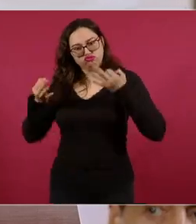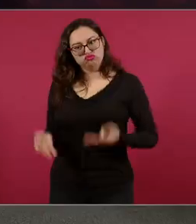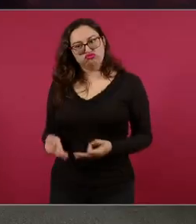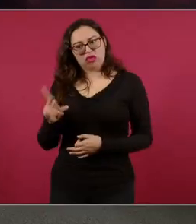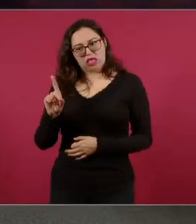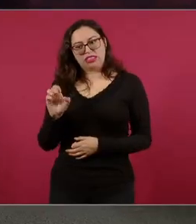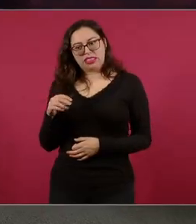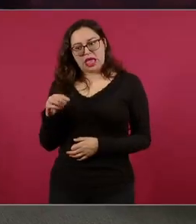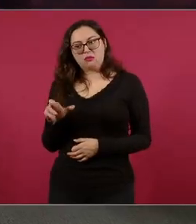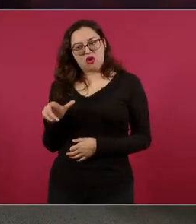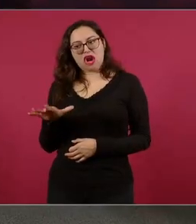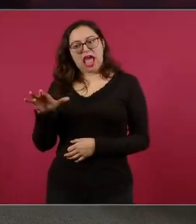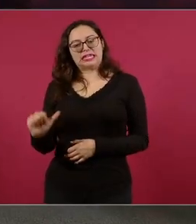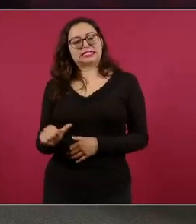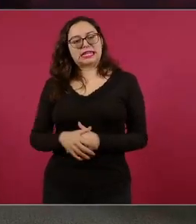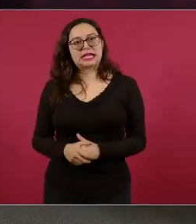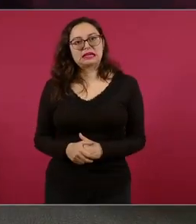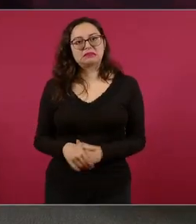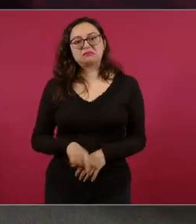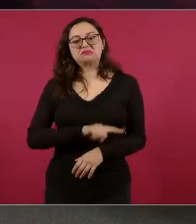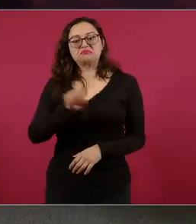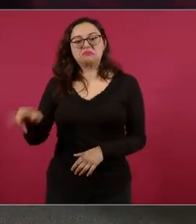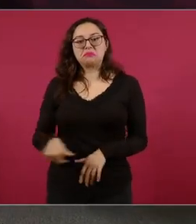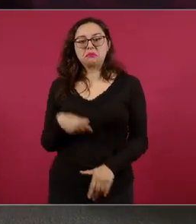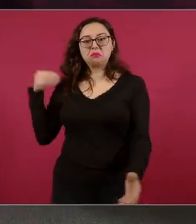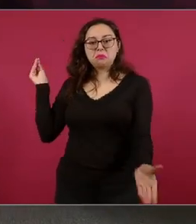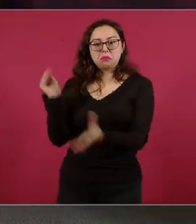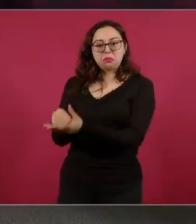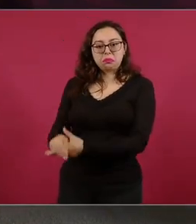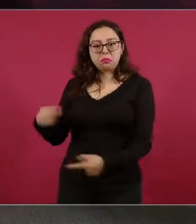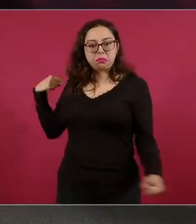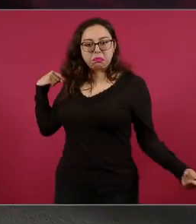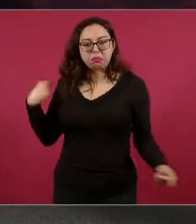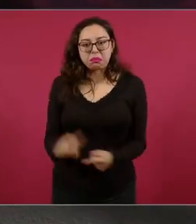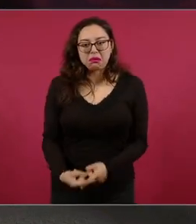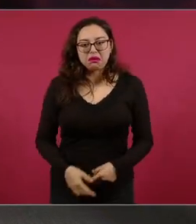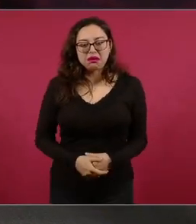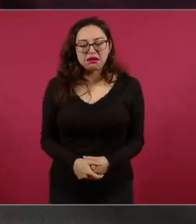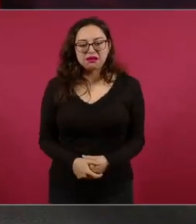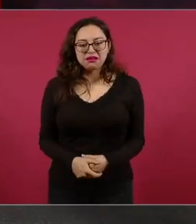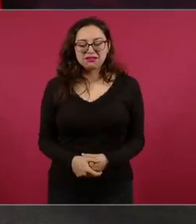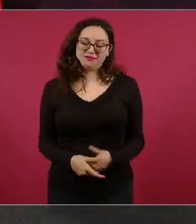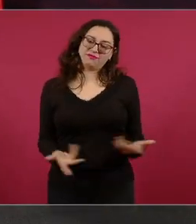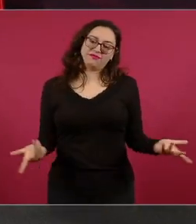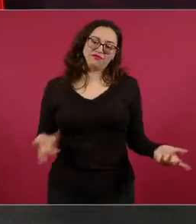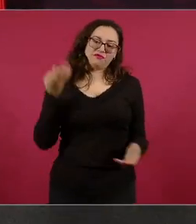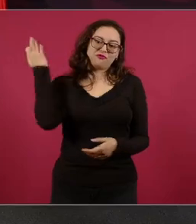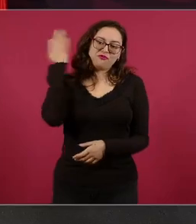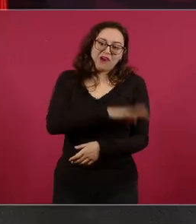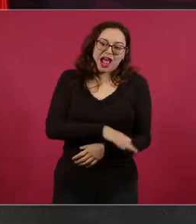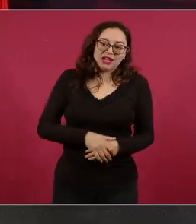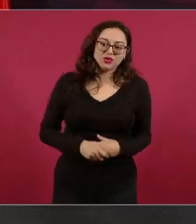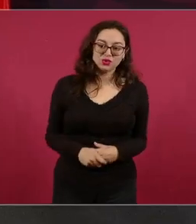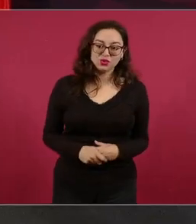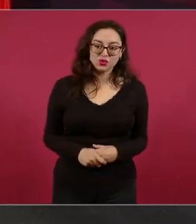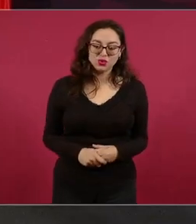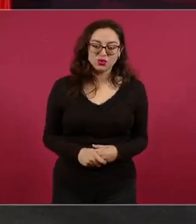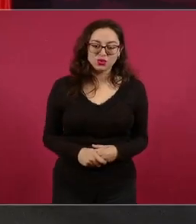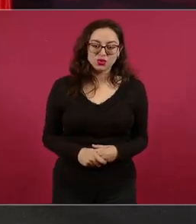Todos estos falsarios. Entonces, ya es tiempo también decir, a ver,